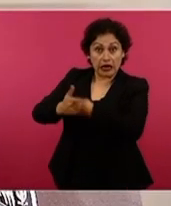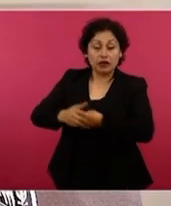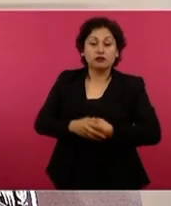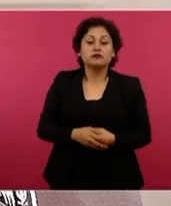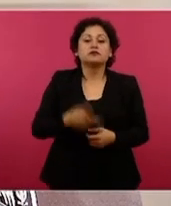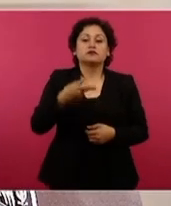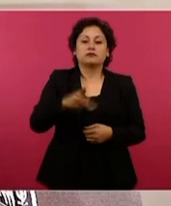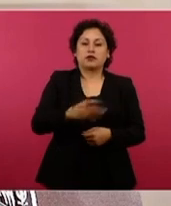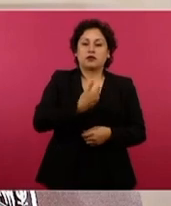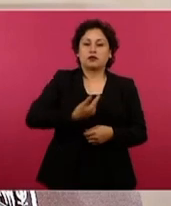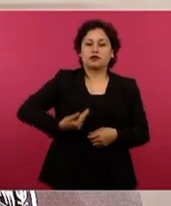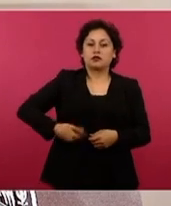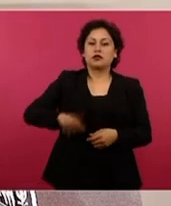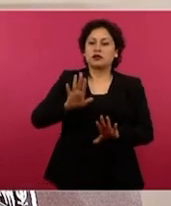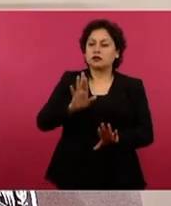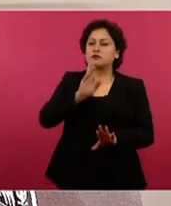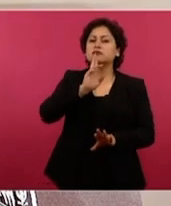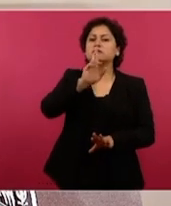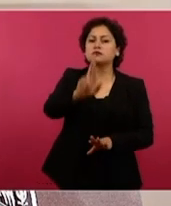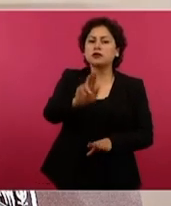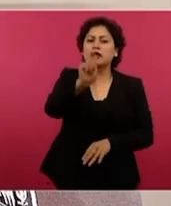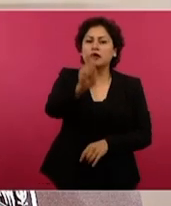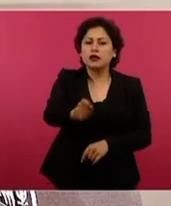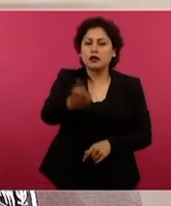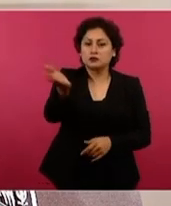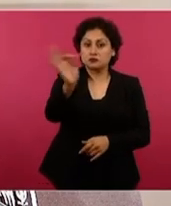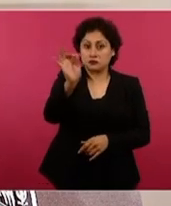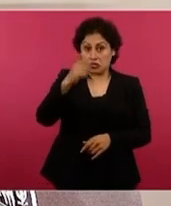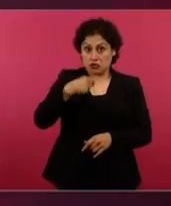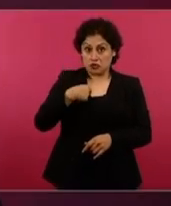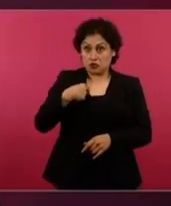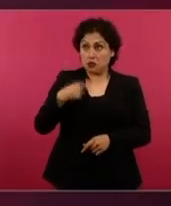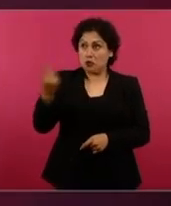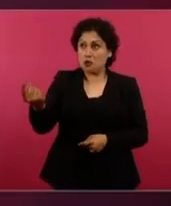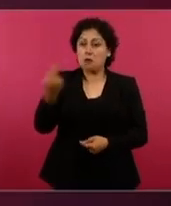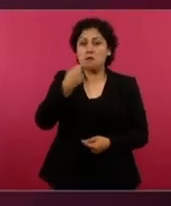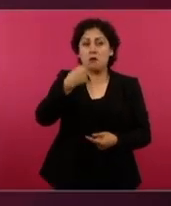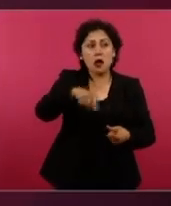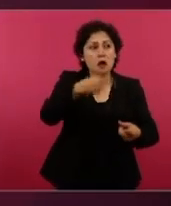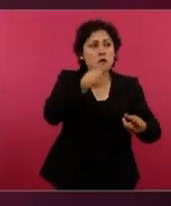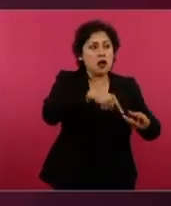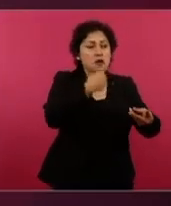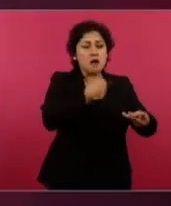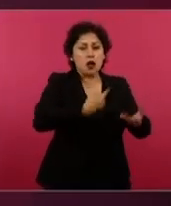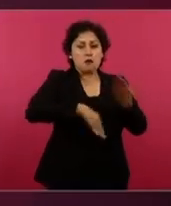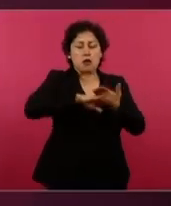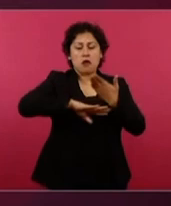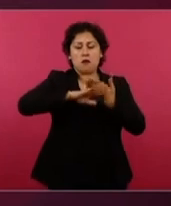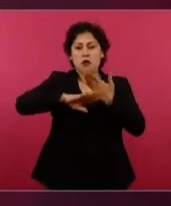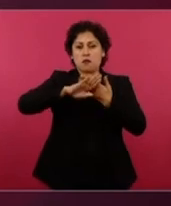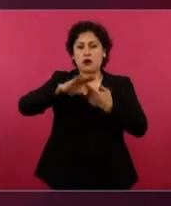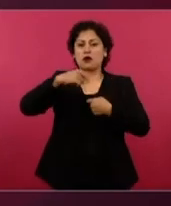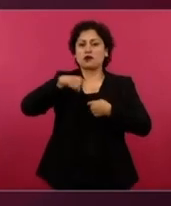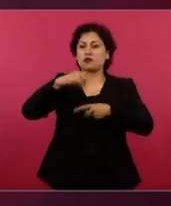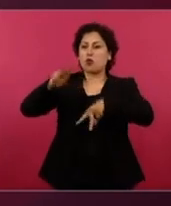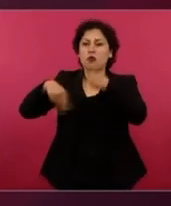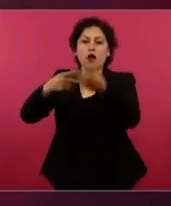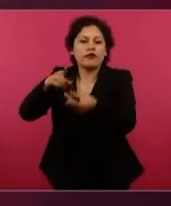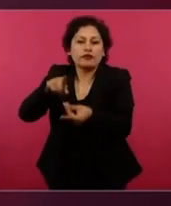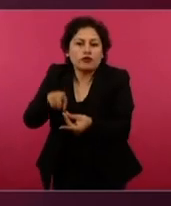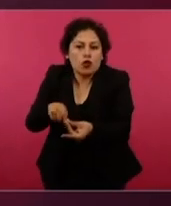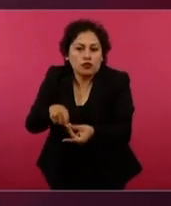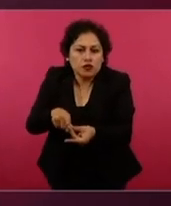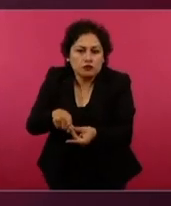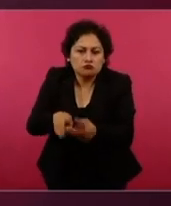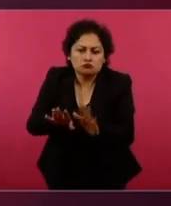acudo yo? Si podría solicitar un desafuero y tengo elementos, pero no lo voy a hacer, no lo voy a hacer. Eso dijo el presidente